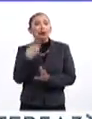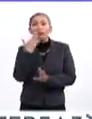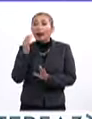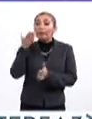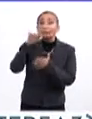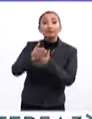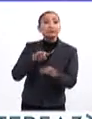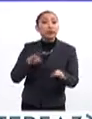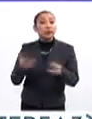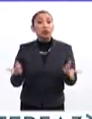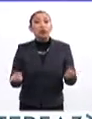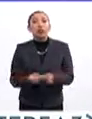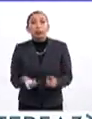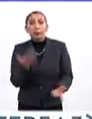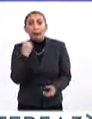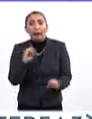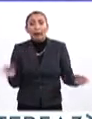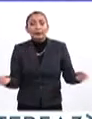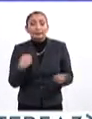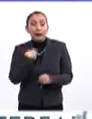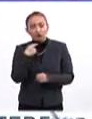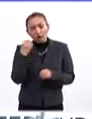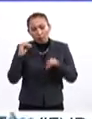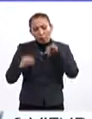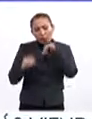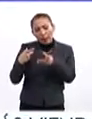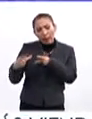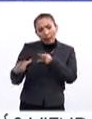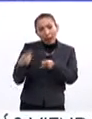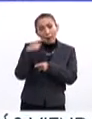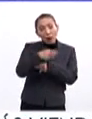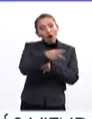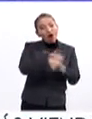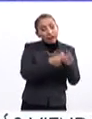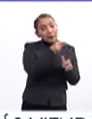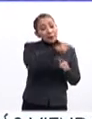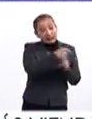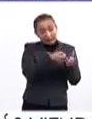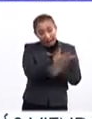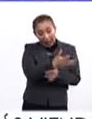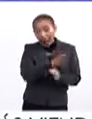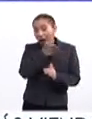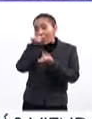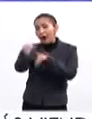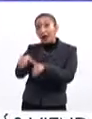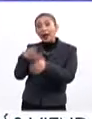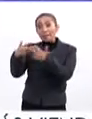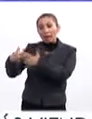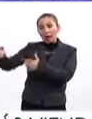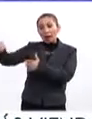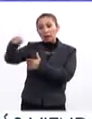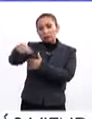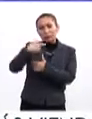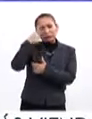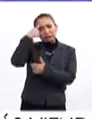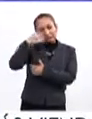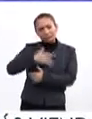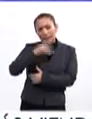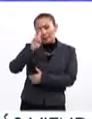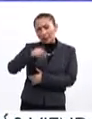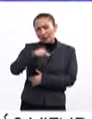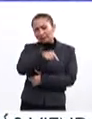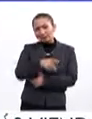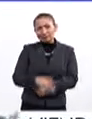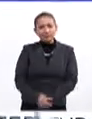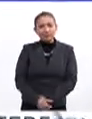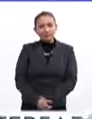saliendo de los centros penitenciarios. Desarrollamos esta plataforma para poder reinsertarlos efectivamente a través de empresas que son conscientes de la realidad